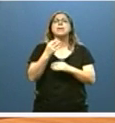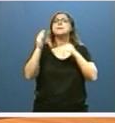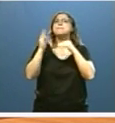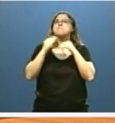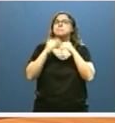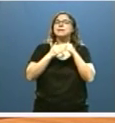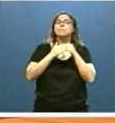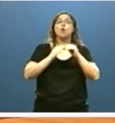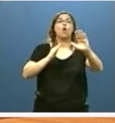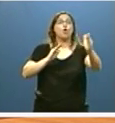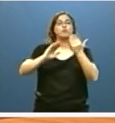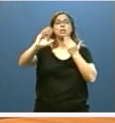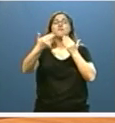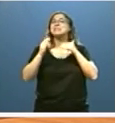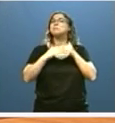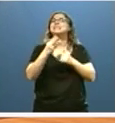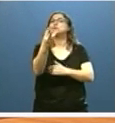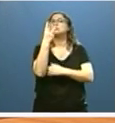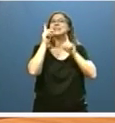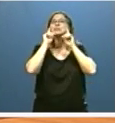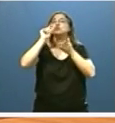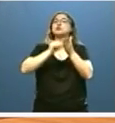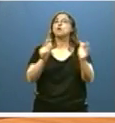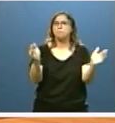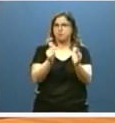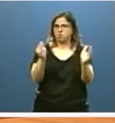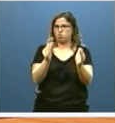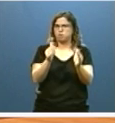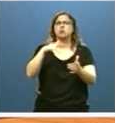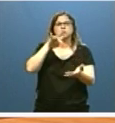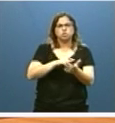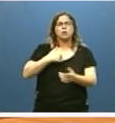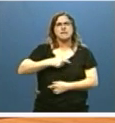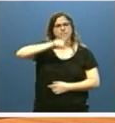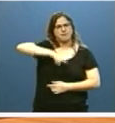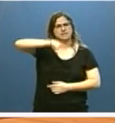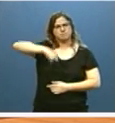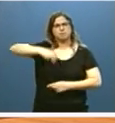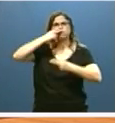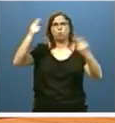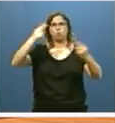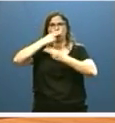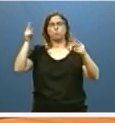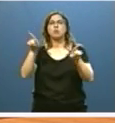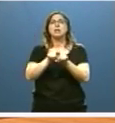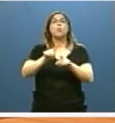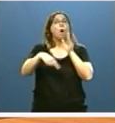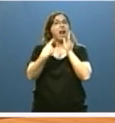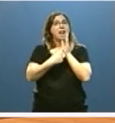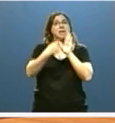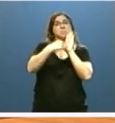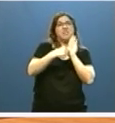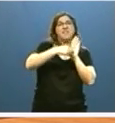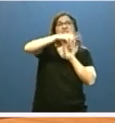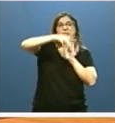mínimo de tres ofertas para los contratos menores, que además venimos publicando mensualmente, mejorando así la exigencia legal de hacerlo cada